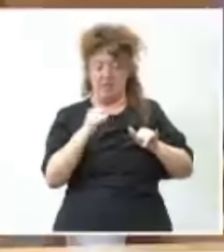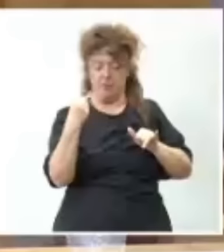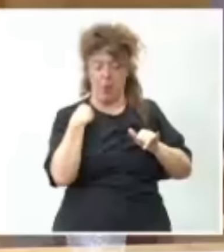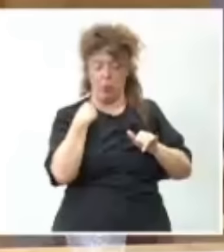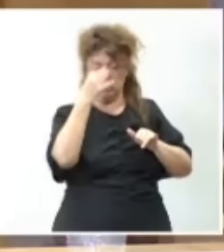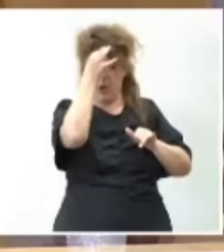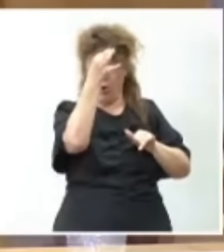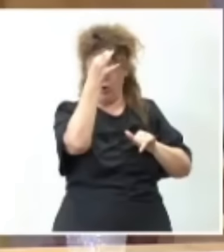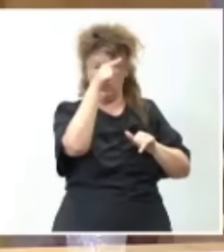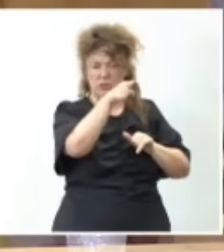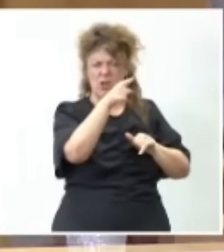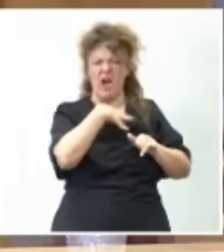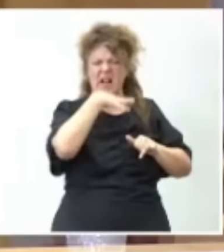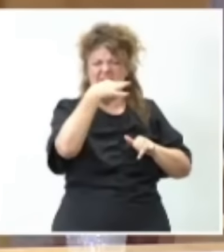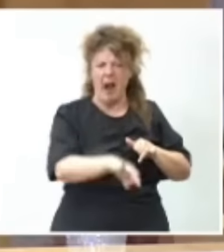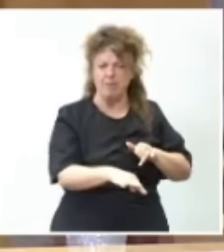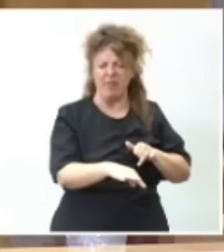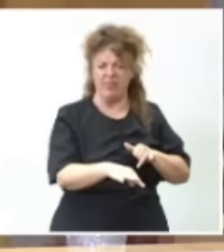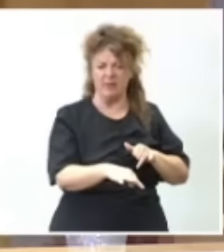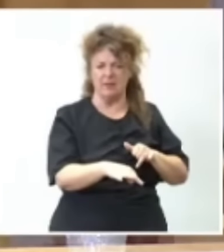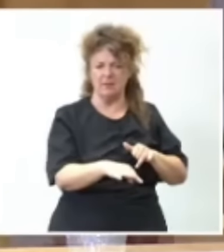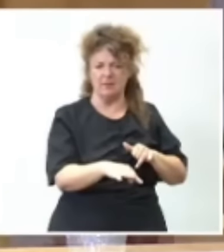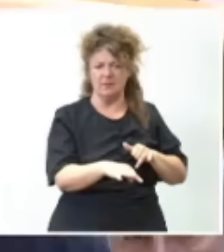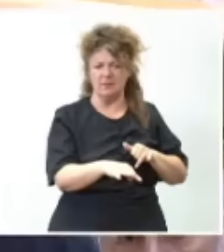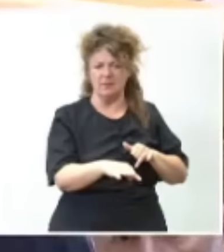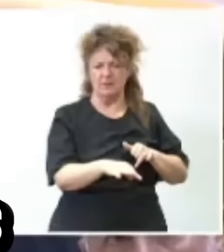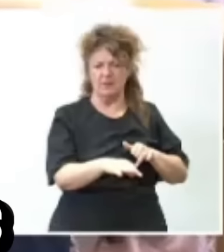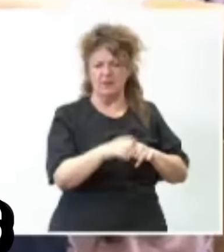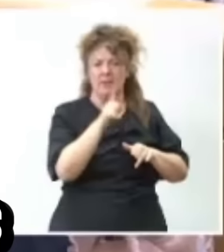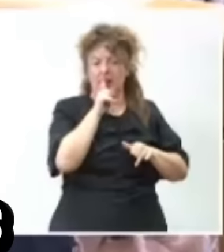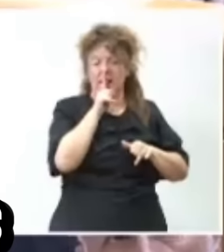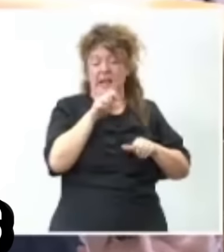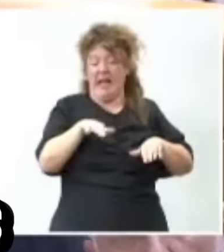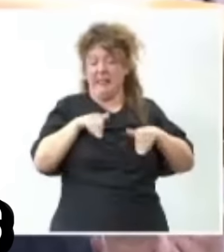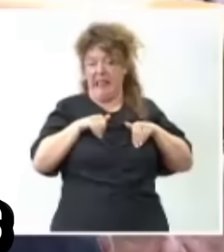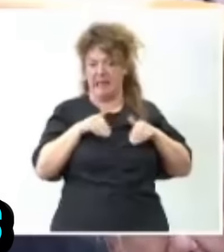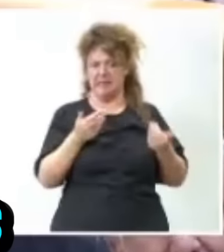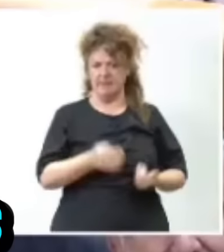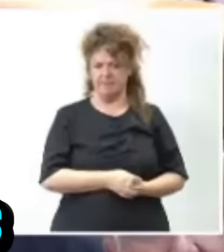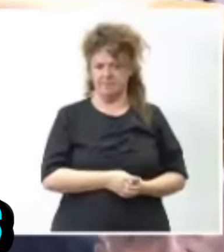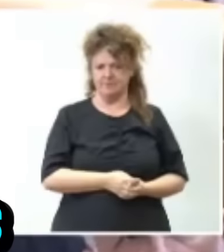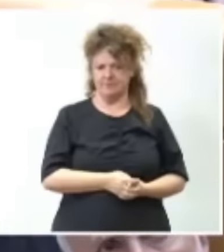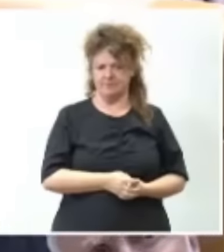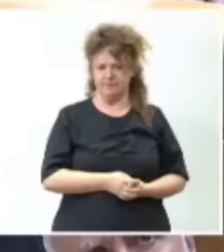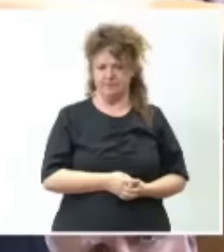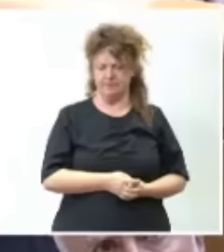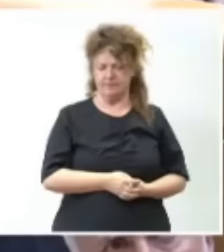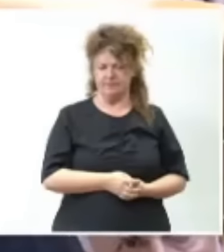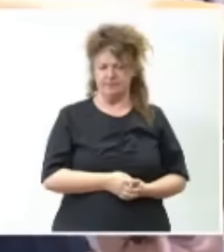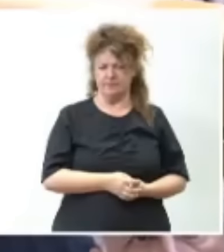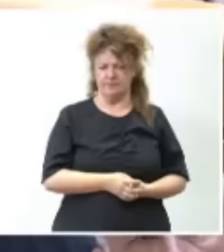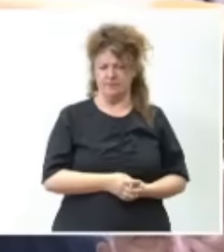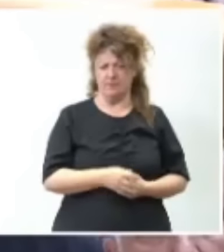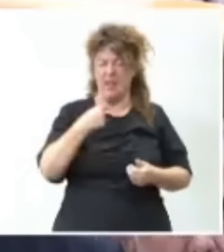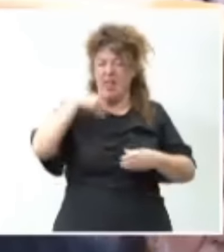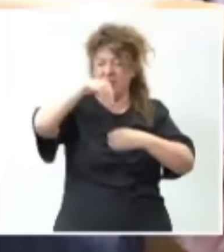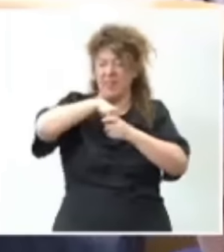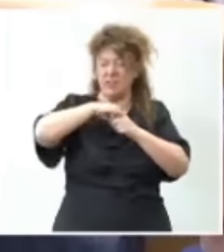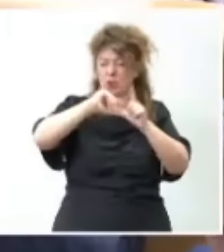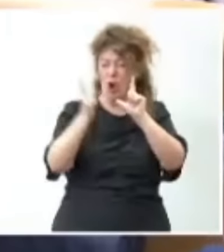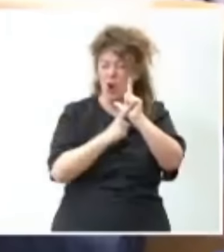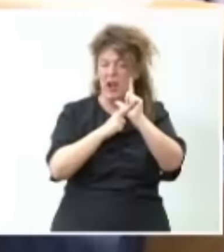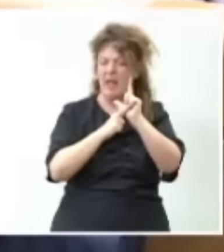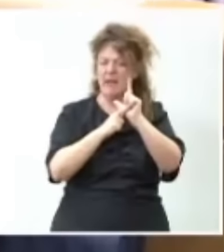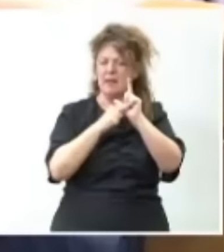concreta como esta son capaces ustedes de retenerse. Pues simplemente decirles que en el marco de la política pesquera